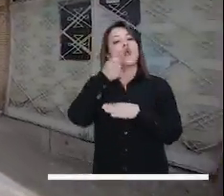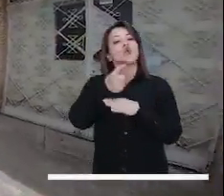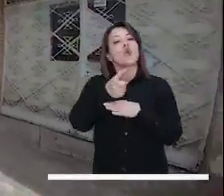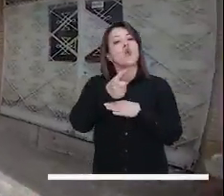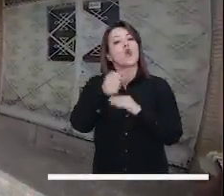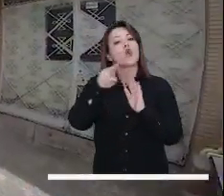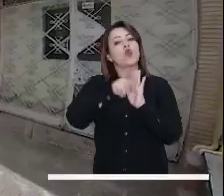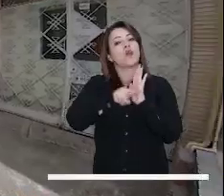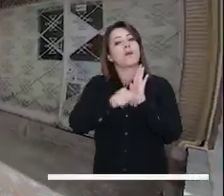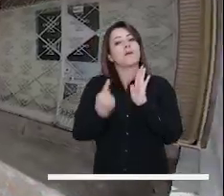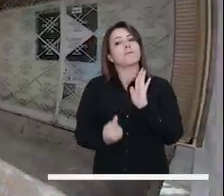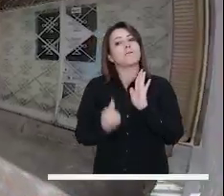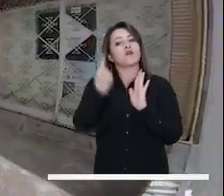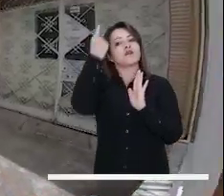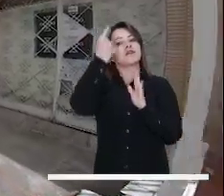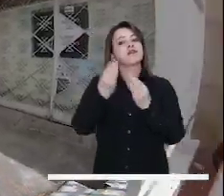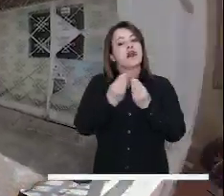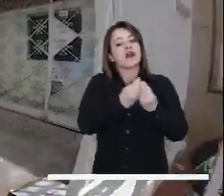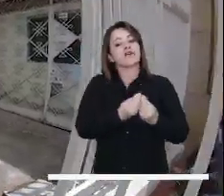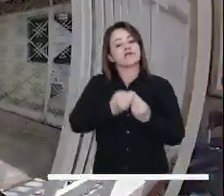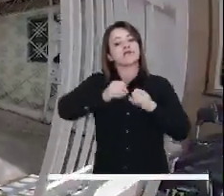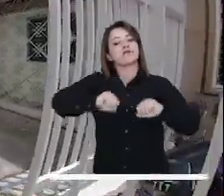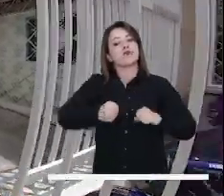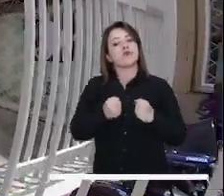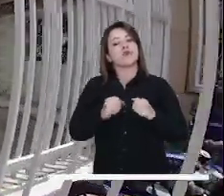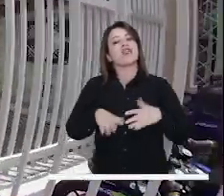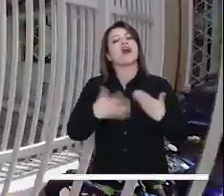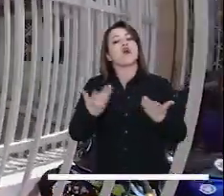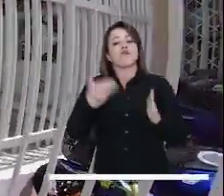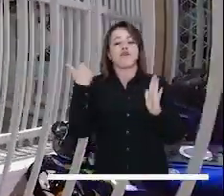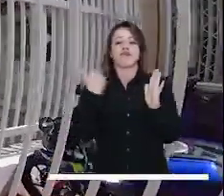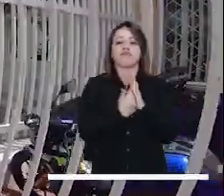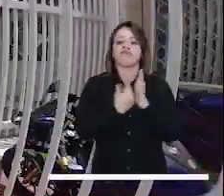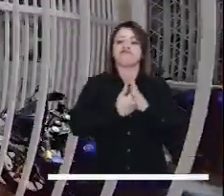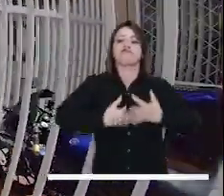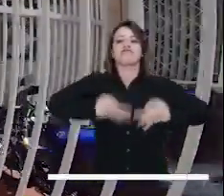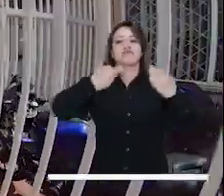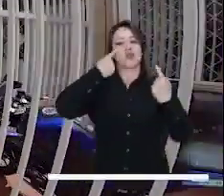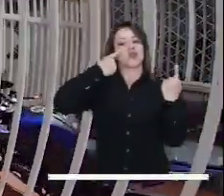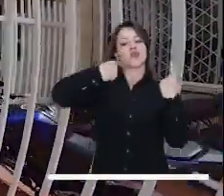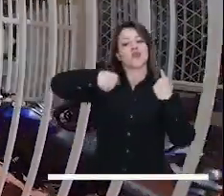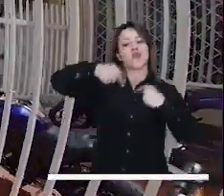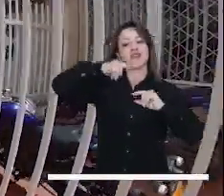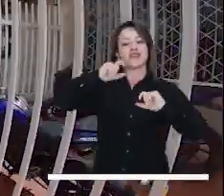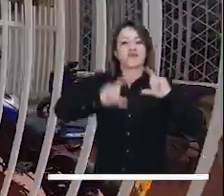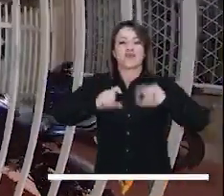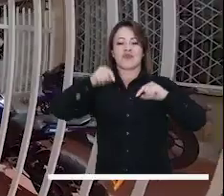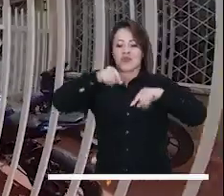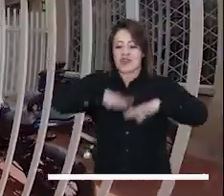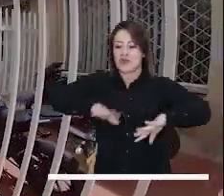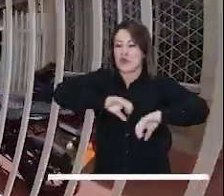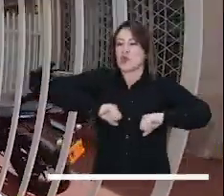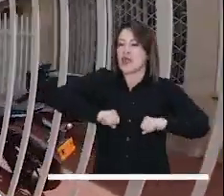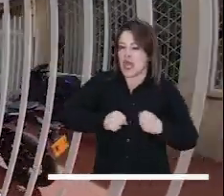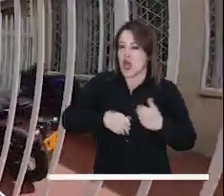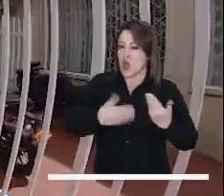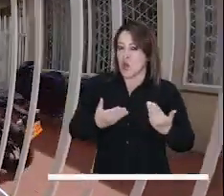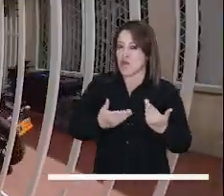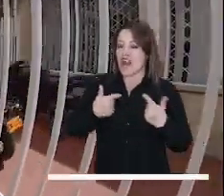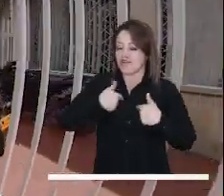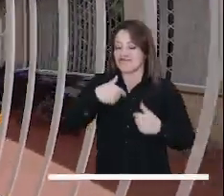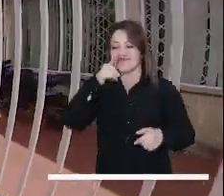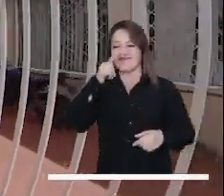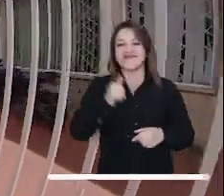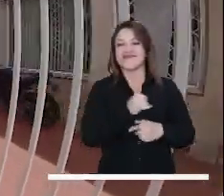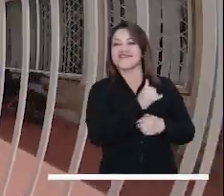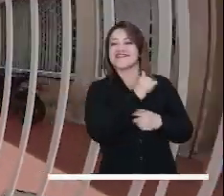control político se están planteando desde el consejo para que se garantice un verdadero turismo sostenible en Bogotá? Nosotros